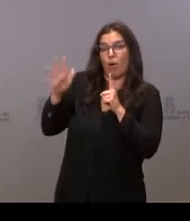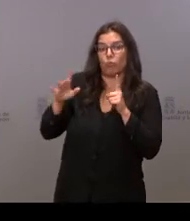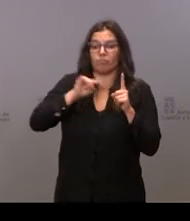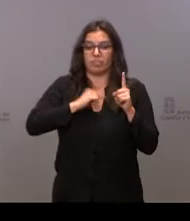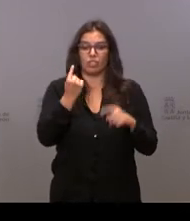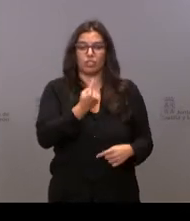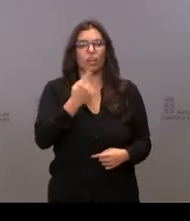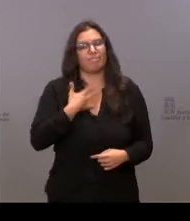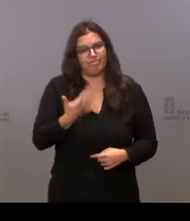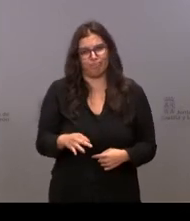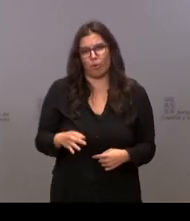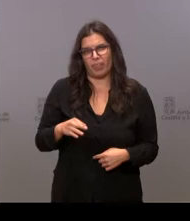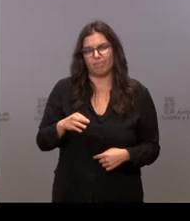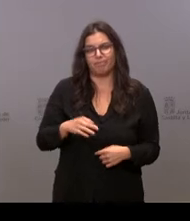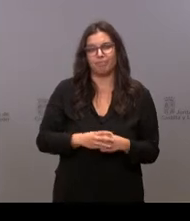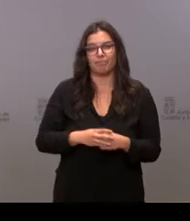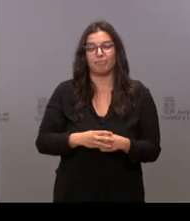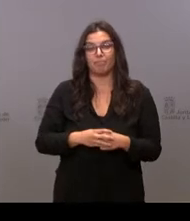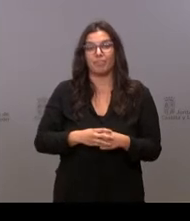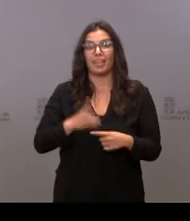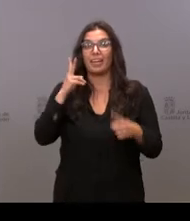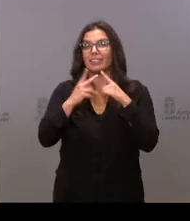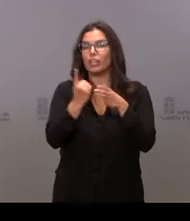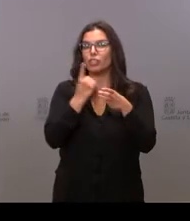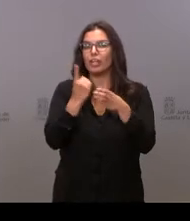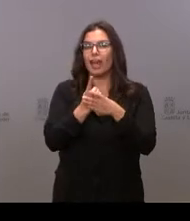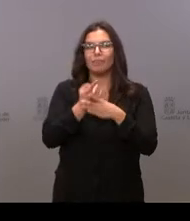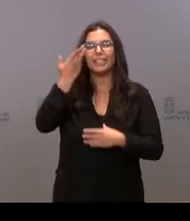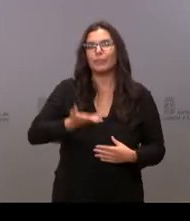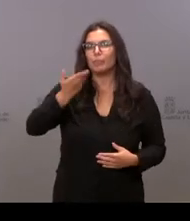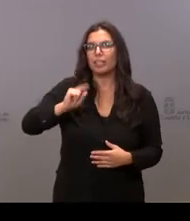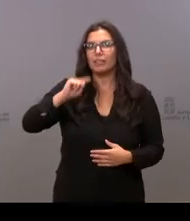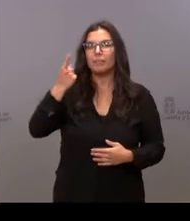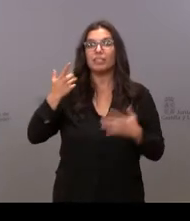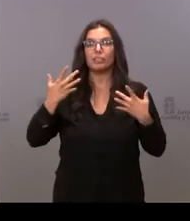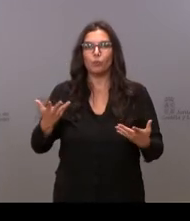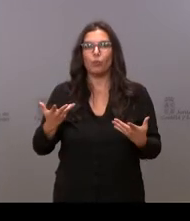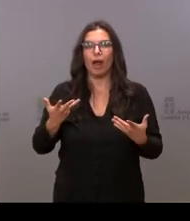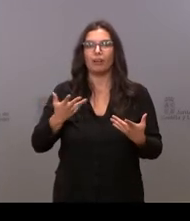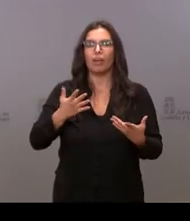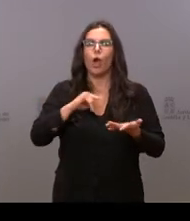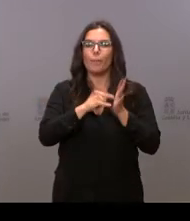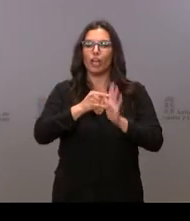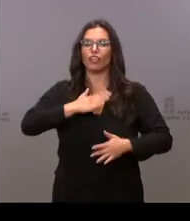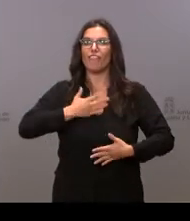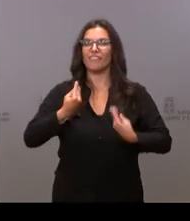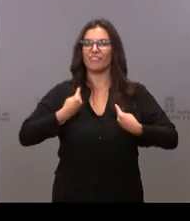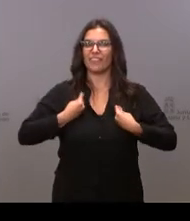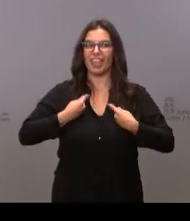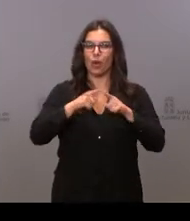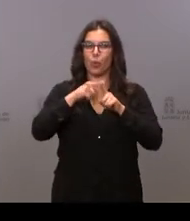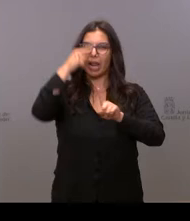Para combatir la soledad lo más importante es tener un proyecto vital, para poder tener un